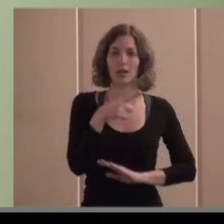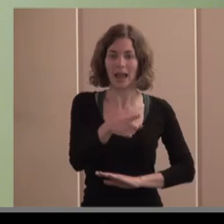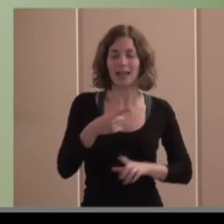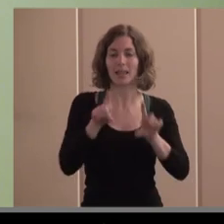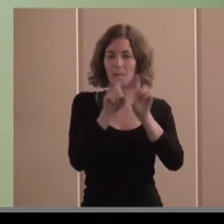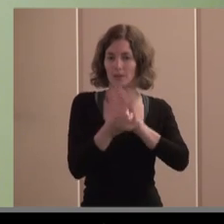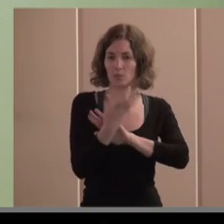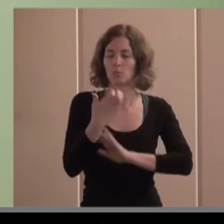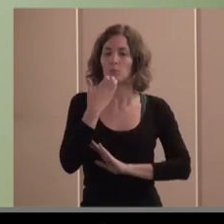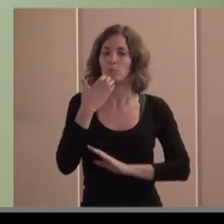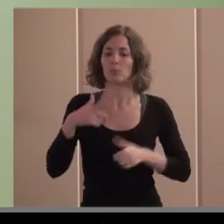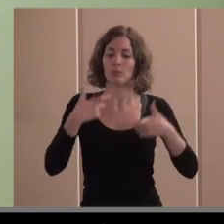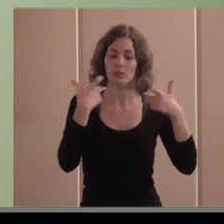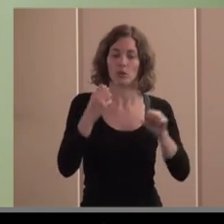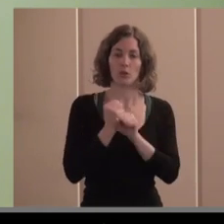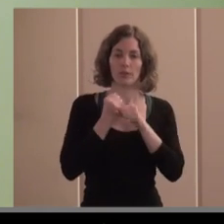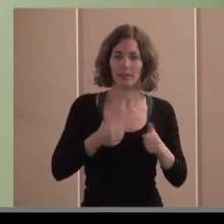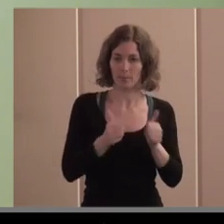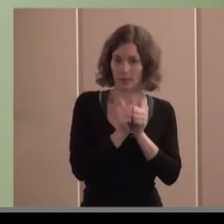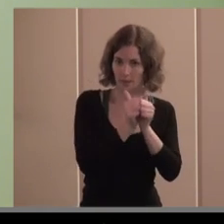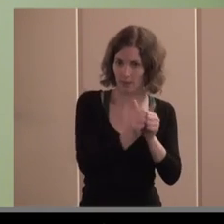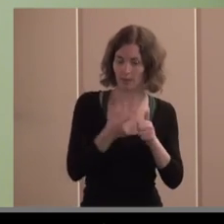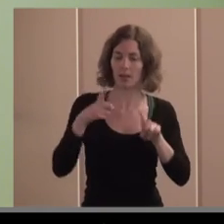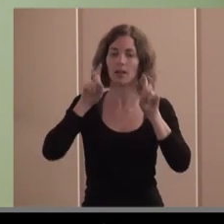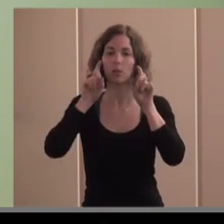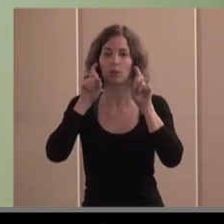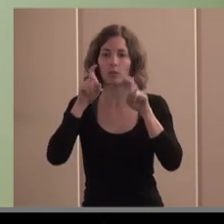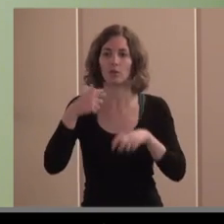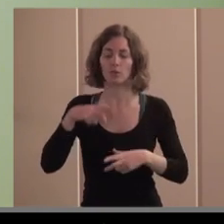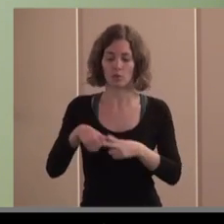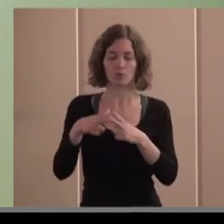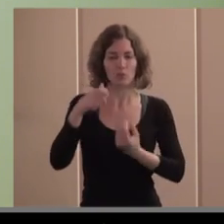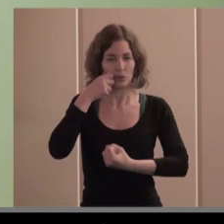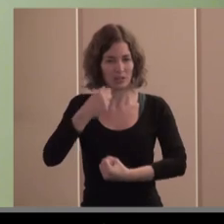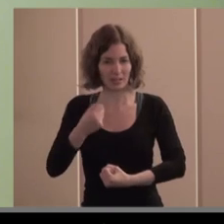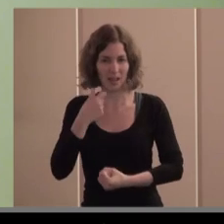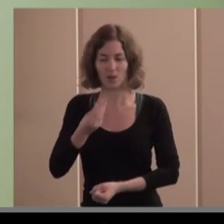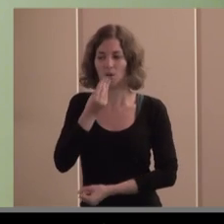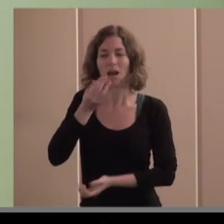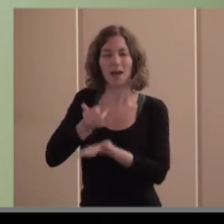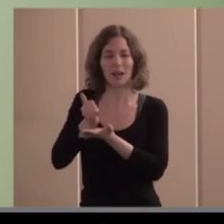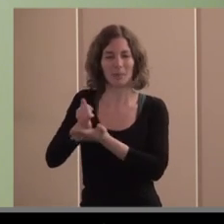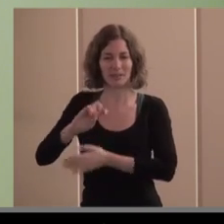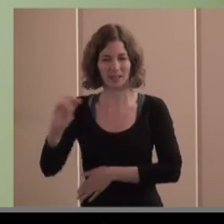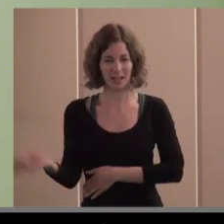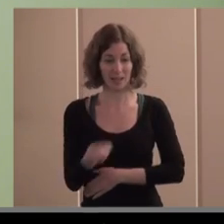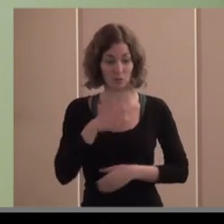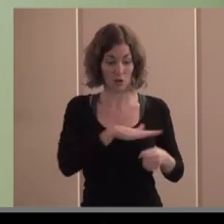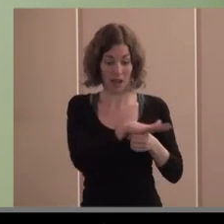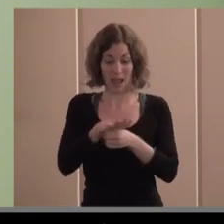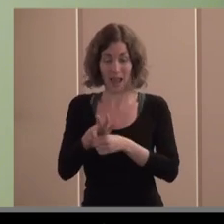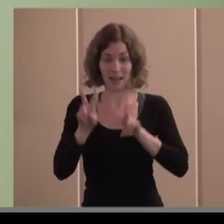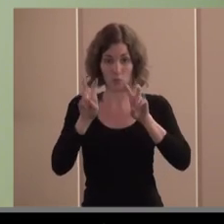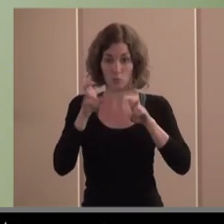educación servicios sociosanitarios el sector agroalimentario todos estos nichos de mercado que hay ahora mismo en